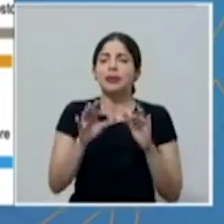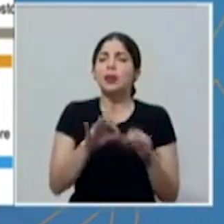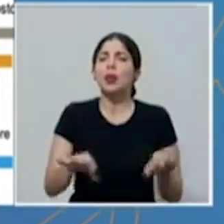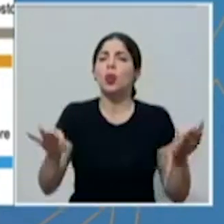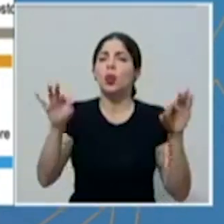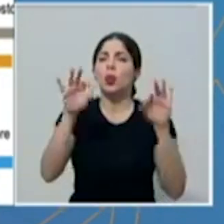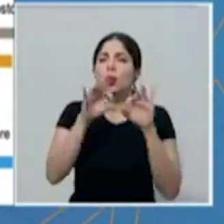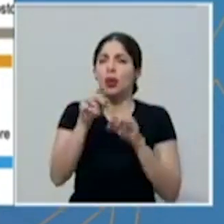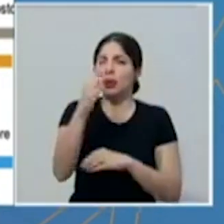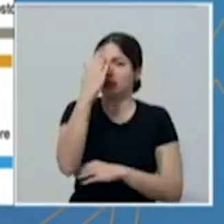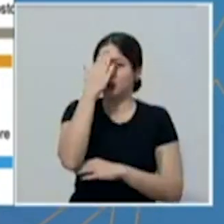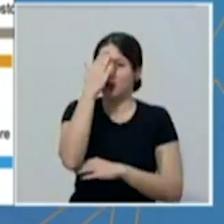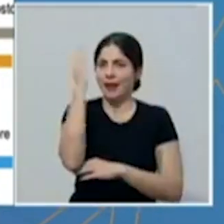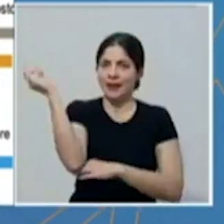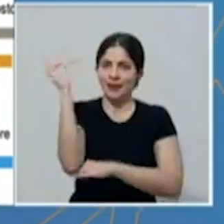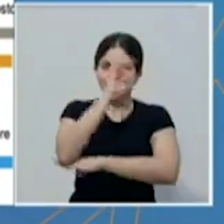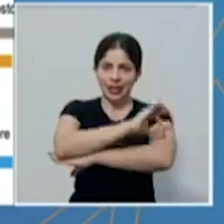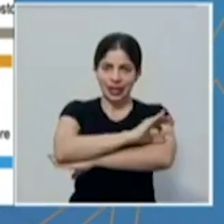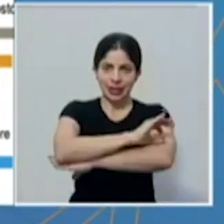tener presentes las fechas.